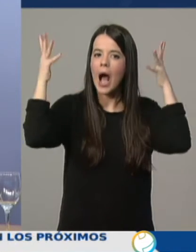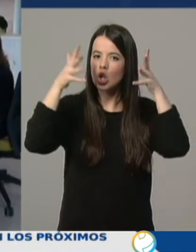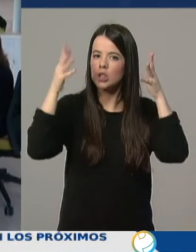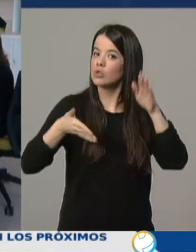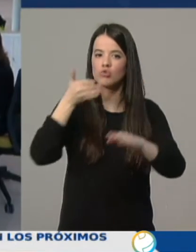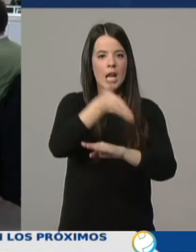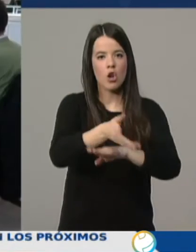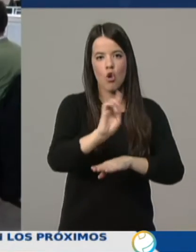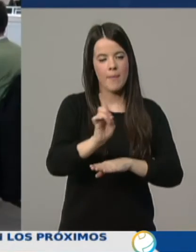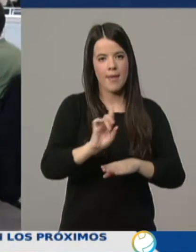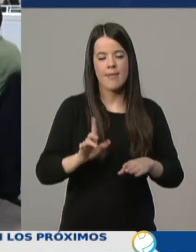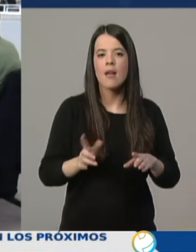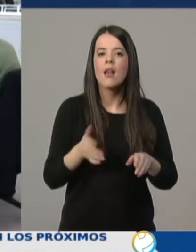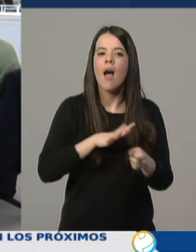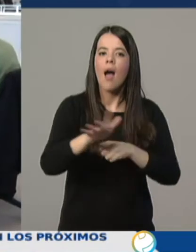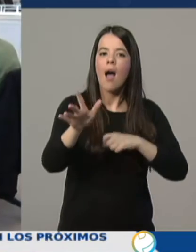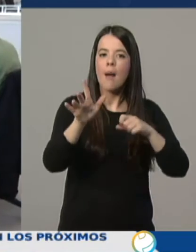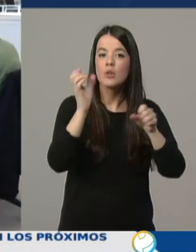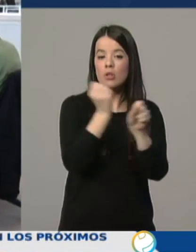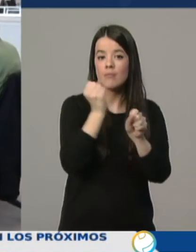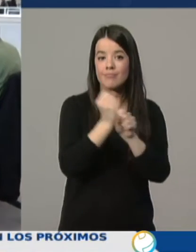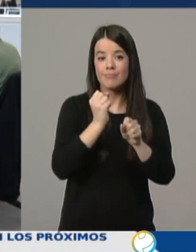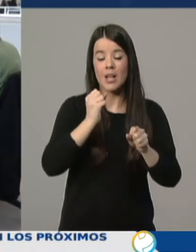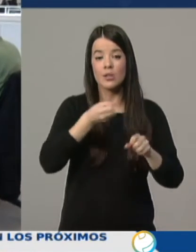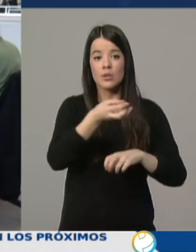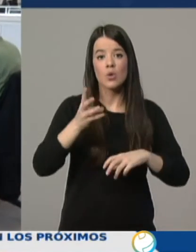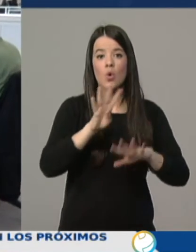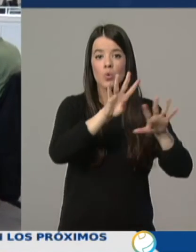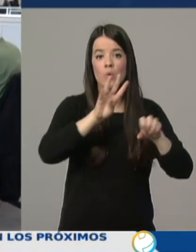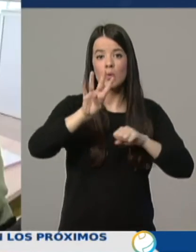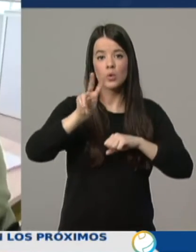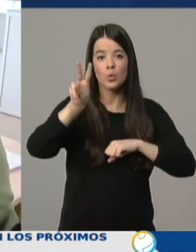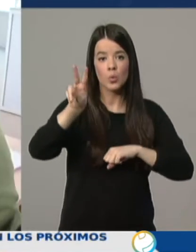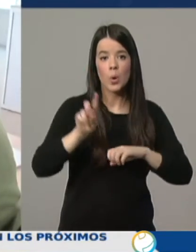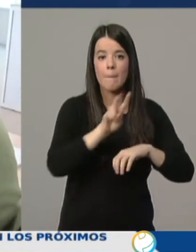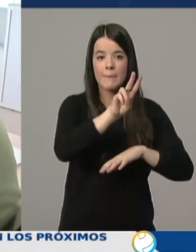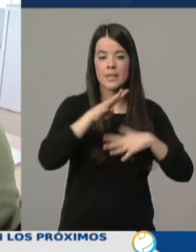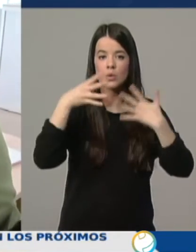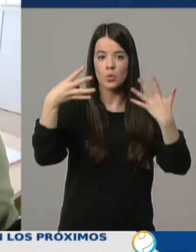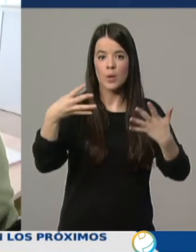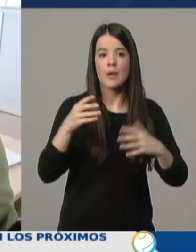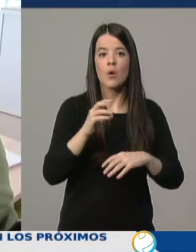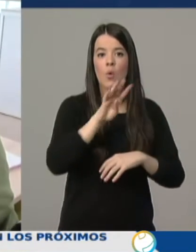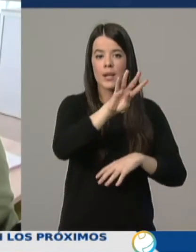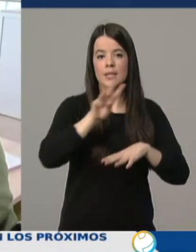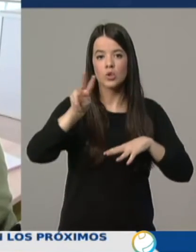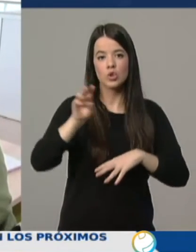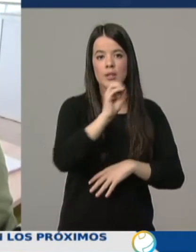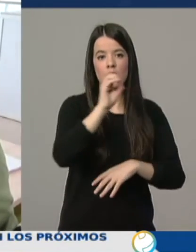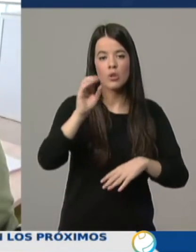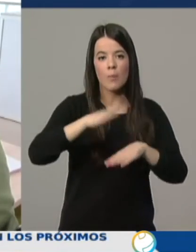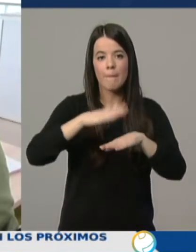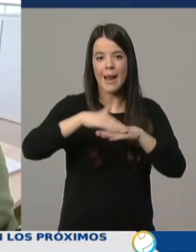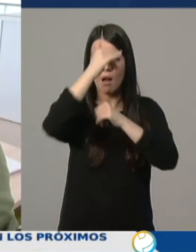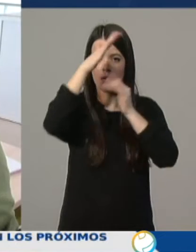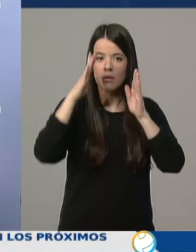acuda a ellos. En el ámbito laboral, Gobierno ha habilitado el teléfono 941-29-4200 de atención a las empresas, sobre